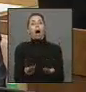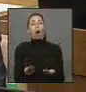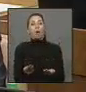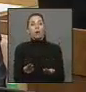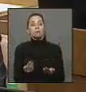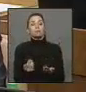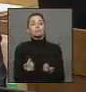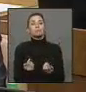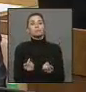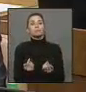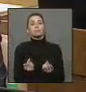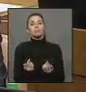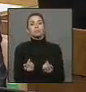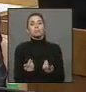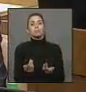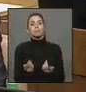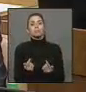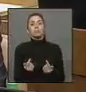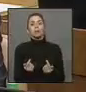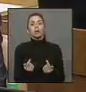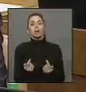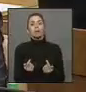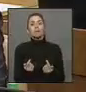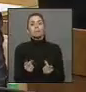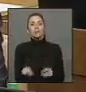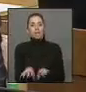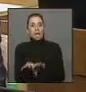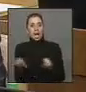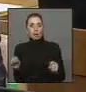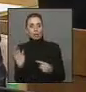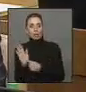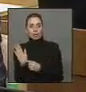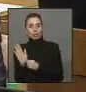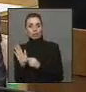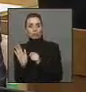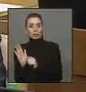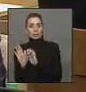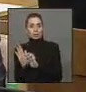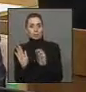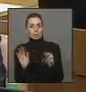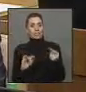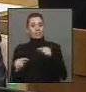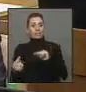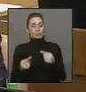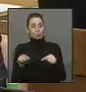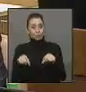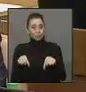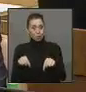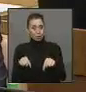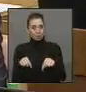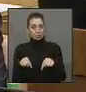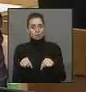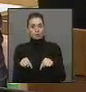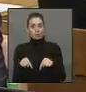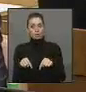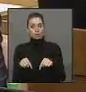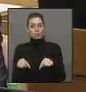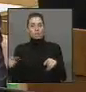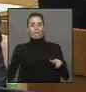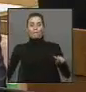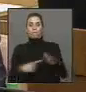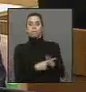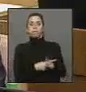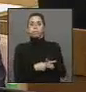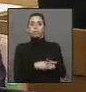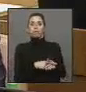desde este punto de vista que habíamos expuesto entonces, que a través de tratados como el que hoy día estamos discutiendo, nos puedan meter de contrabando